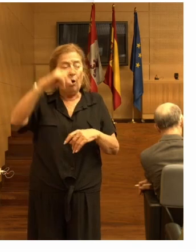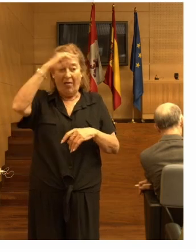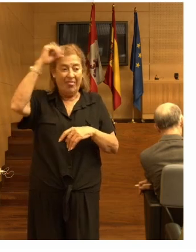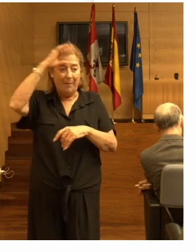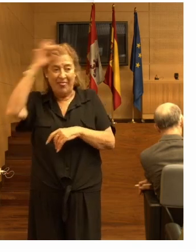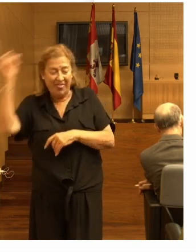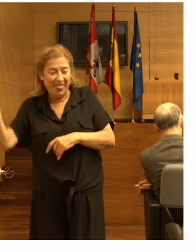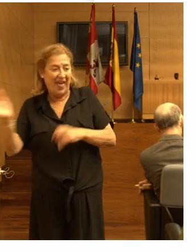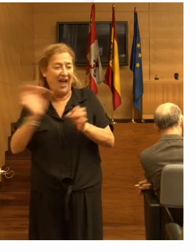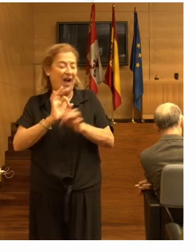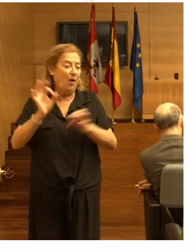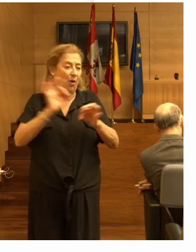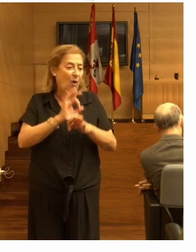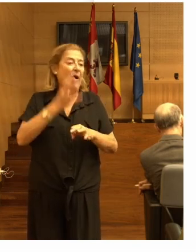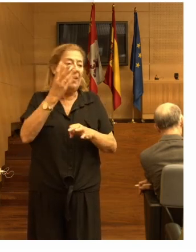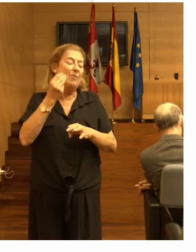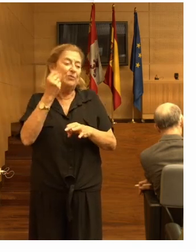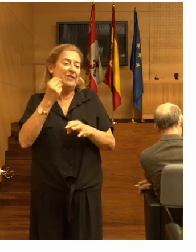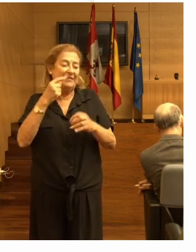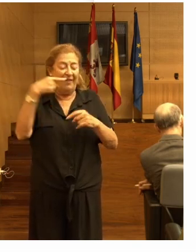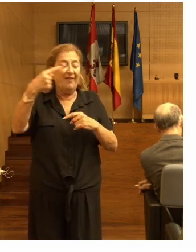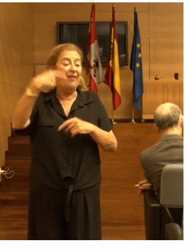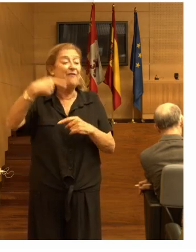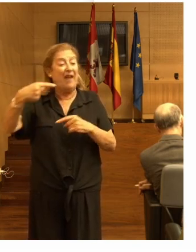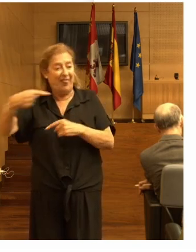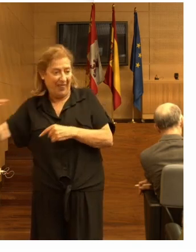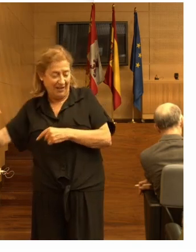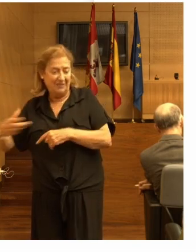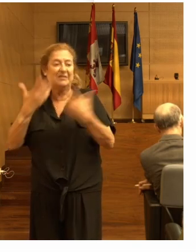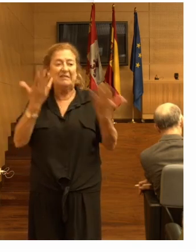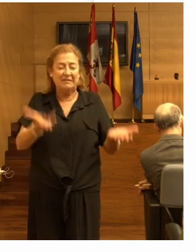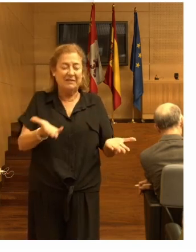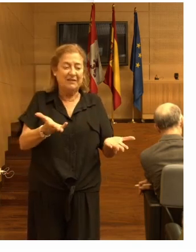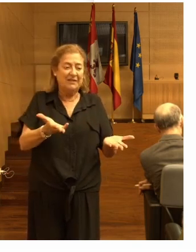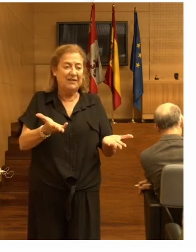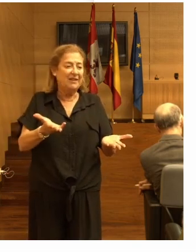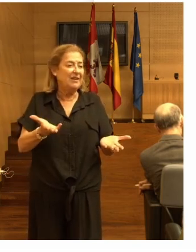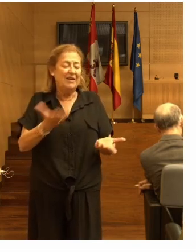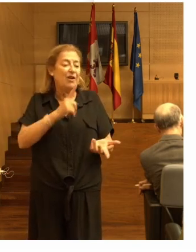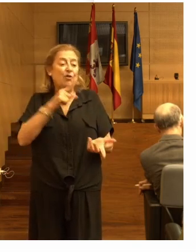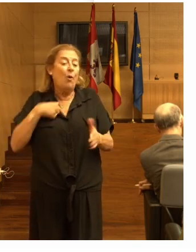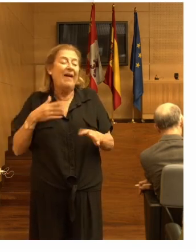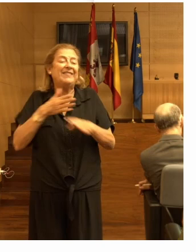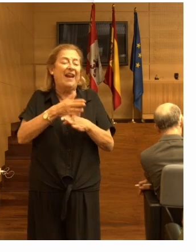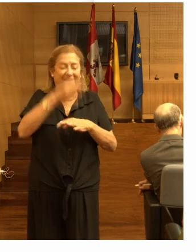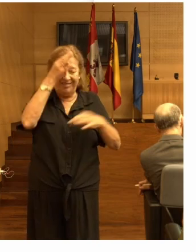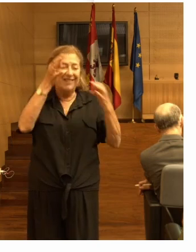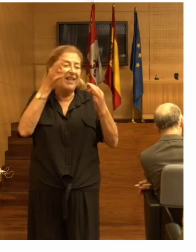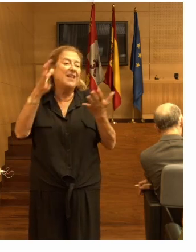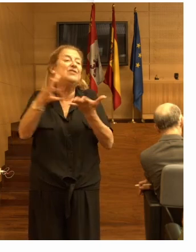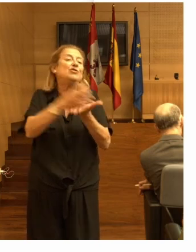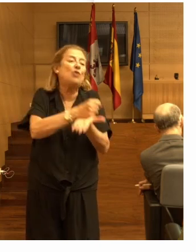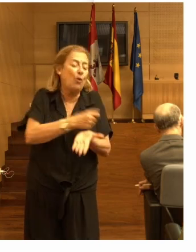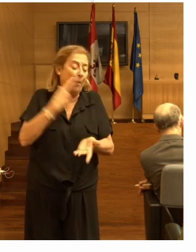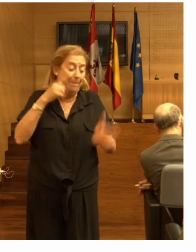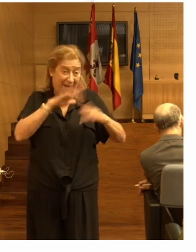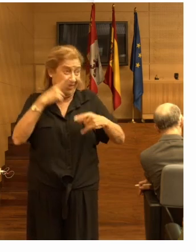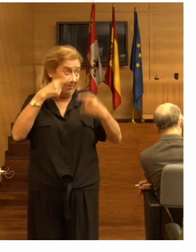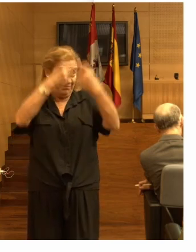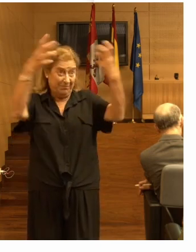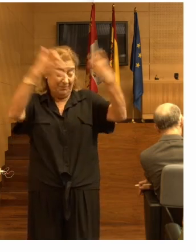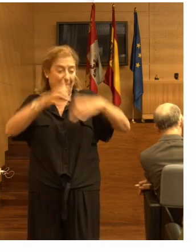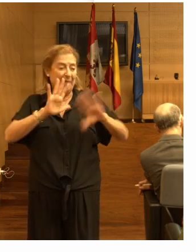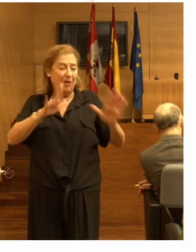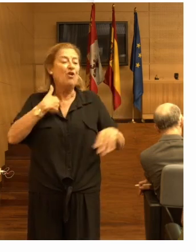pues tiene muchas diferencias. Y no voy a entrar en los detalles de todo lo que aparece aquí, pero hemos